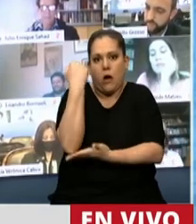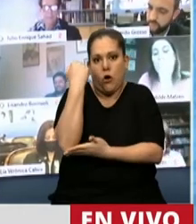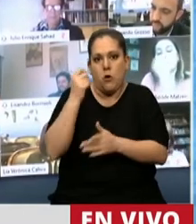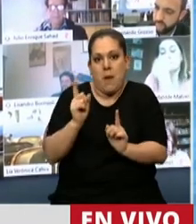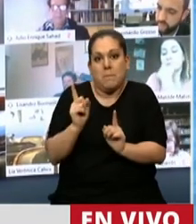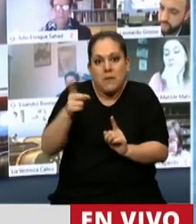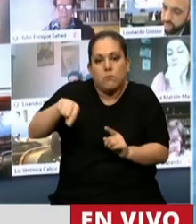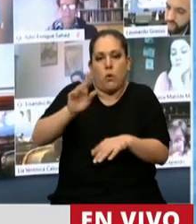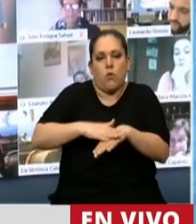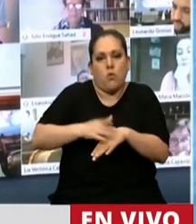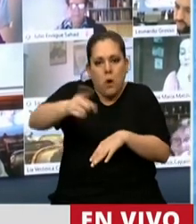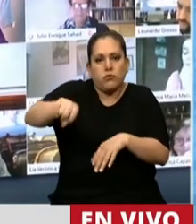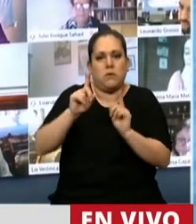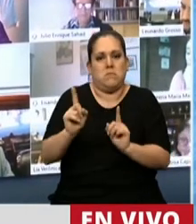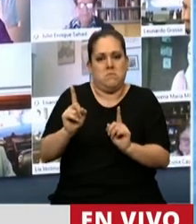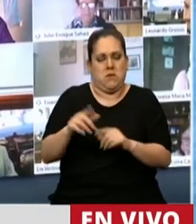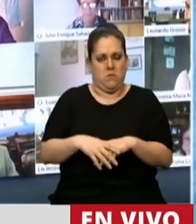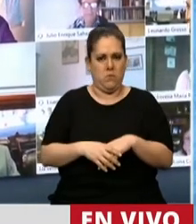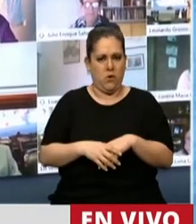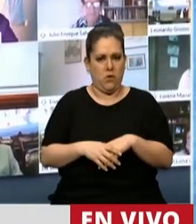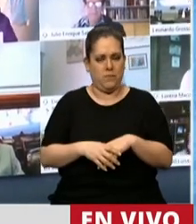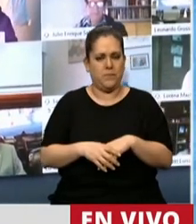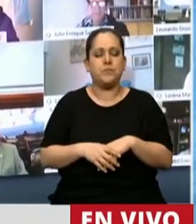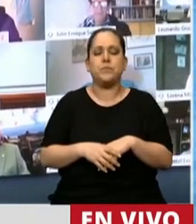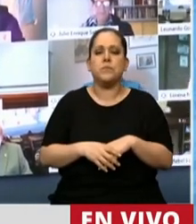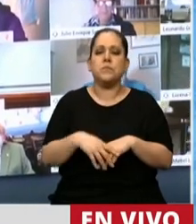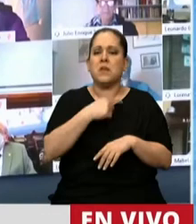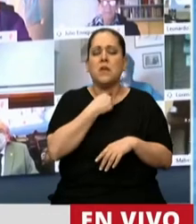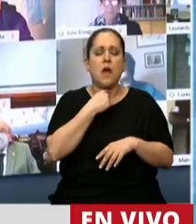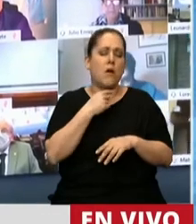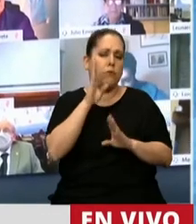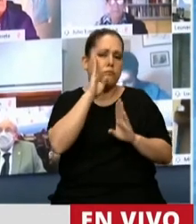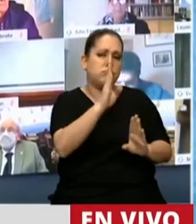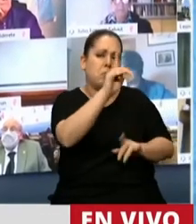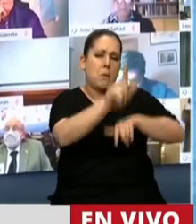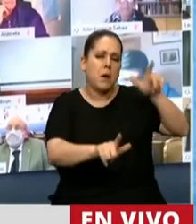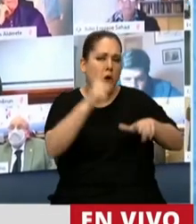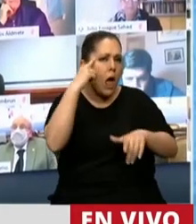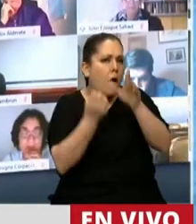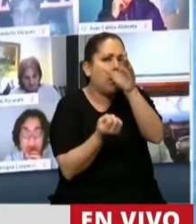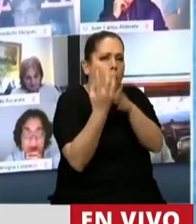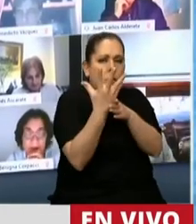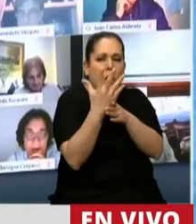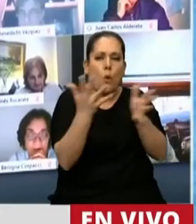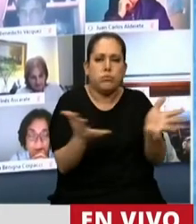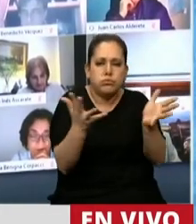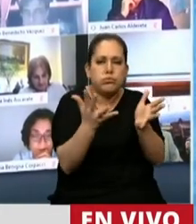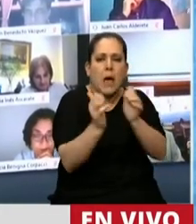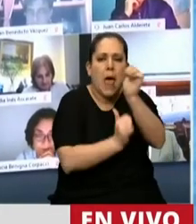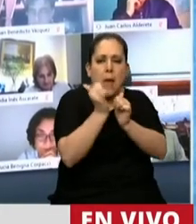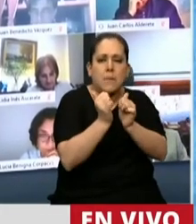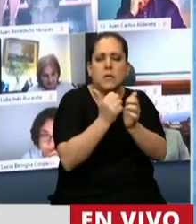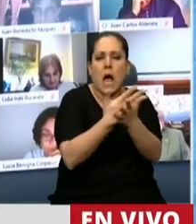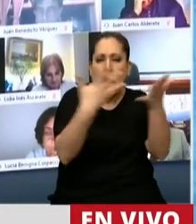ustedes en nuestro país. Pero yo les quiero hablar a los creativos, a los desarrolladores, a los empresarios grandes,